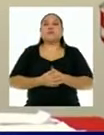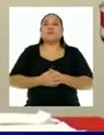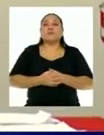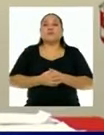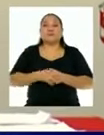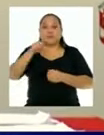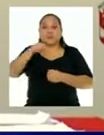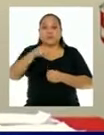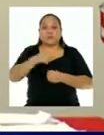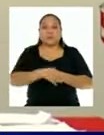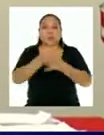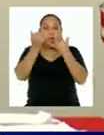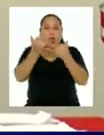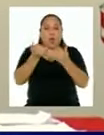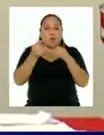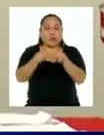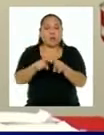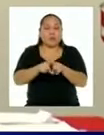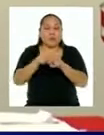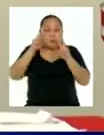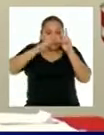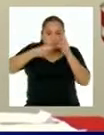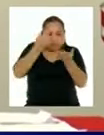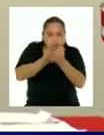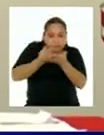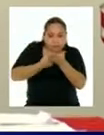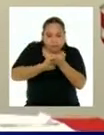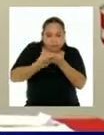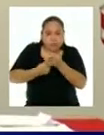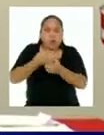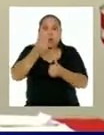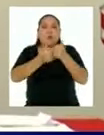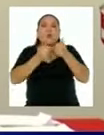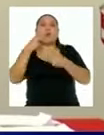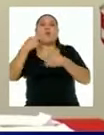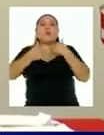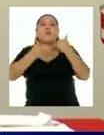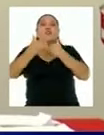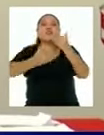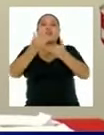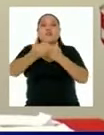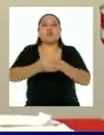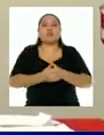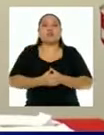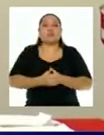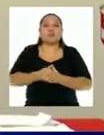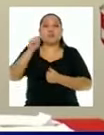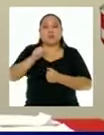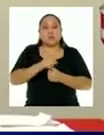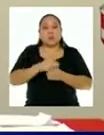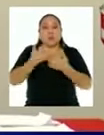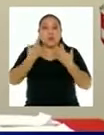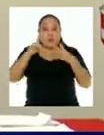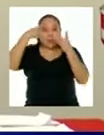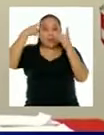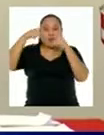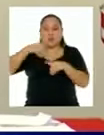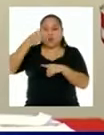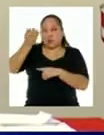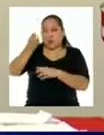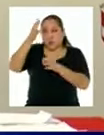Sí, actualmente también se está evaluando cómo va a ser el proceso ante la reciente decisión del Congreso.